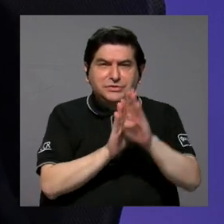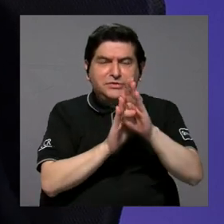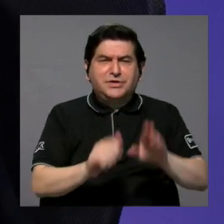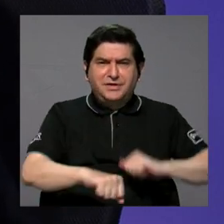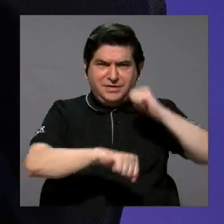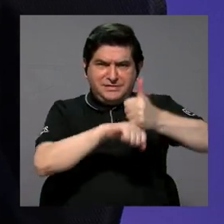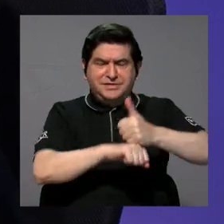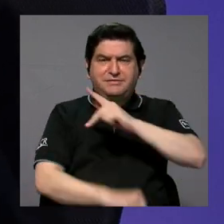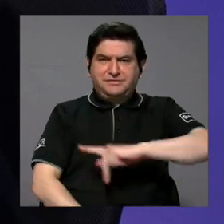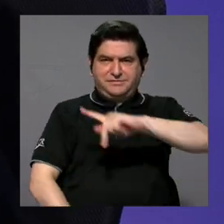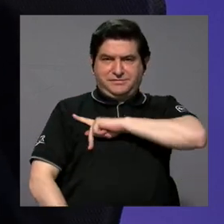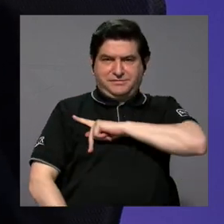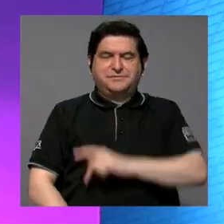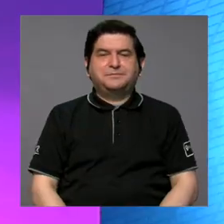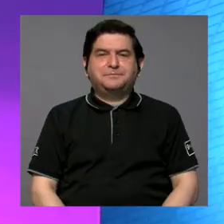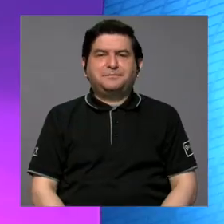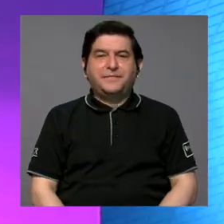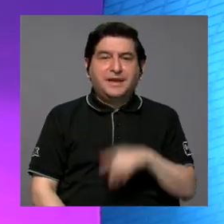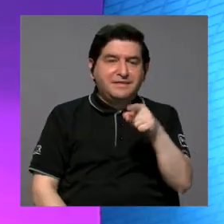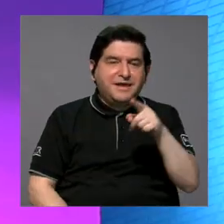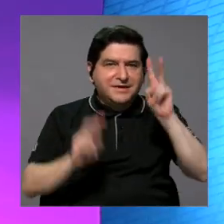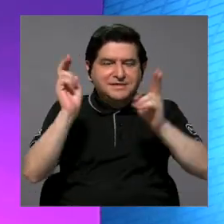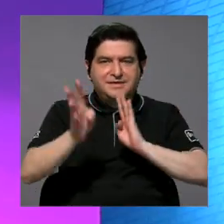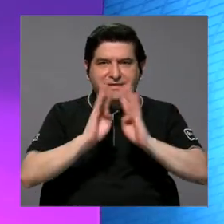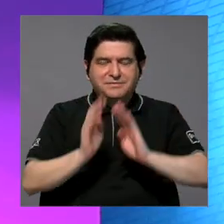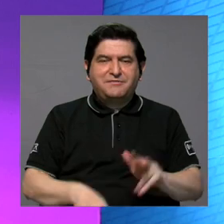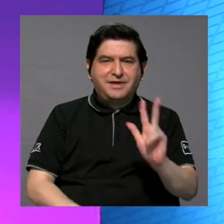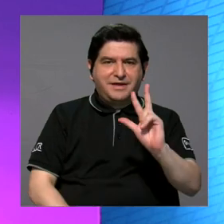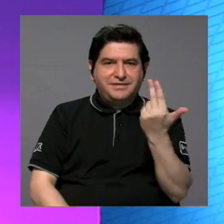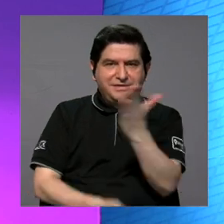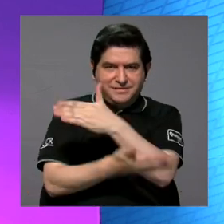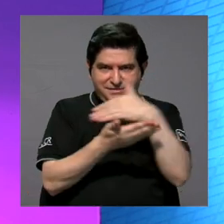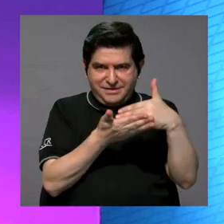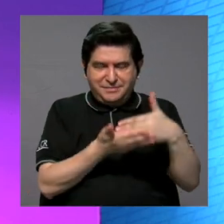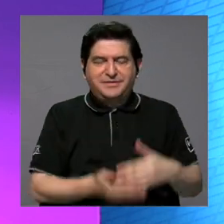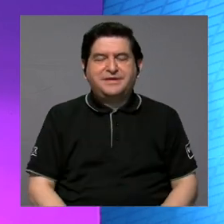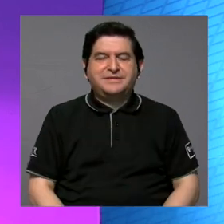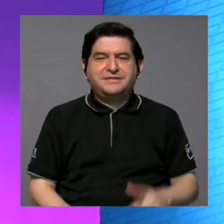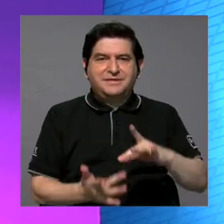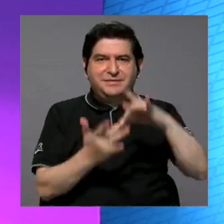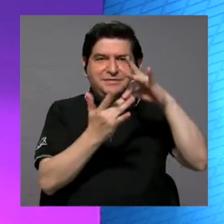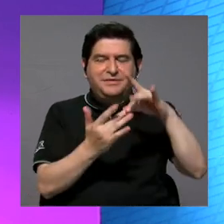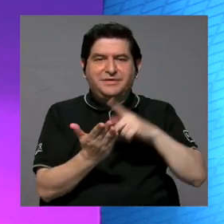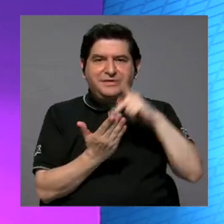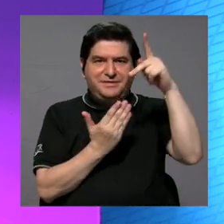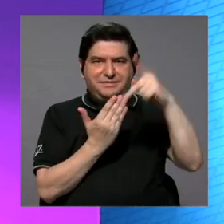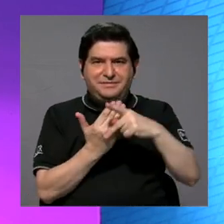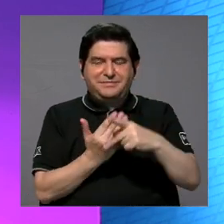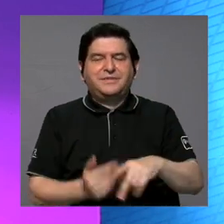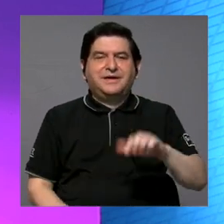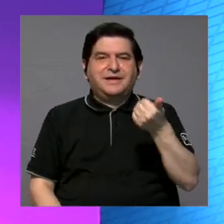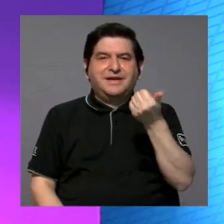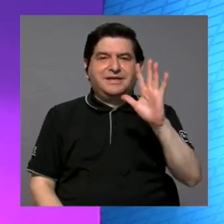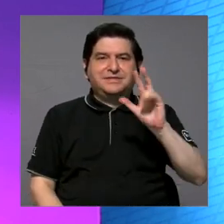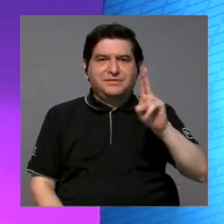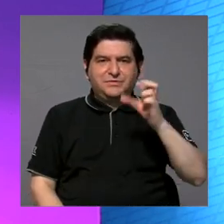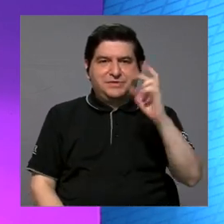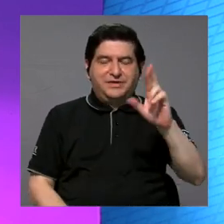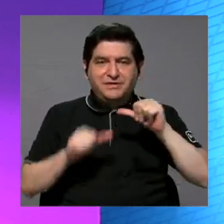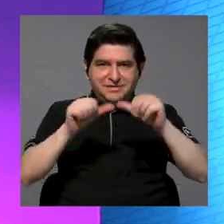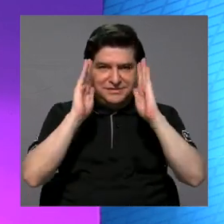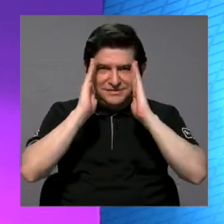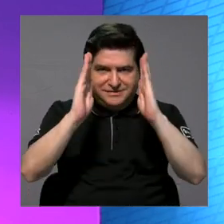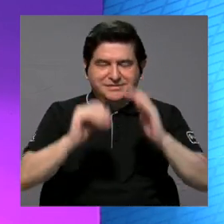establecimiento de la personalidad. Ingrid, vamos a hablar sobre este tema en el tercer y último bloque de Especiales 15 UCR. Le invitamos a seguir en nuestra sintonía.